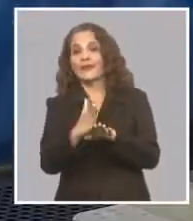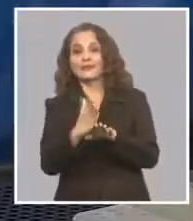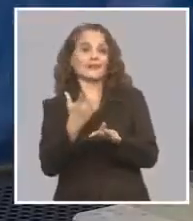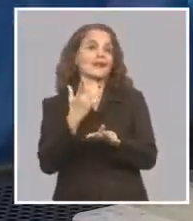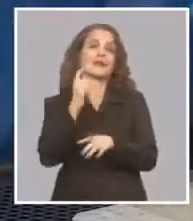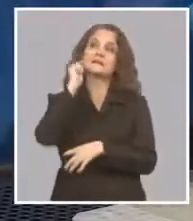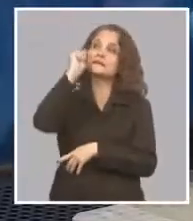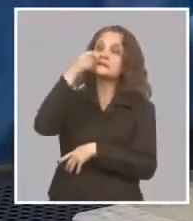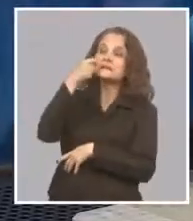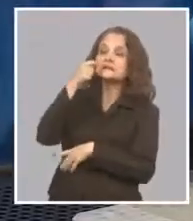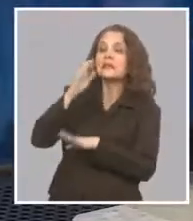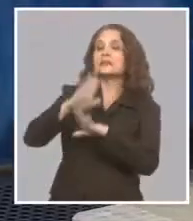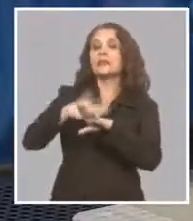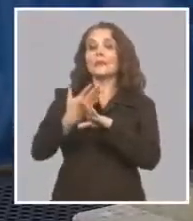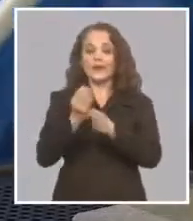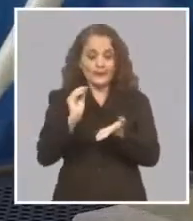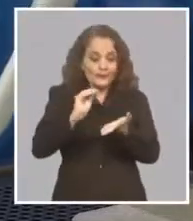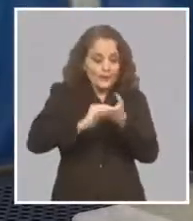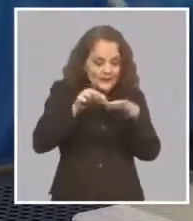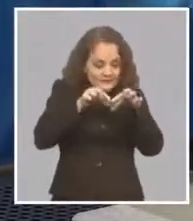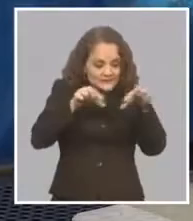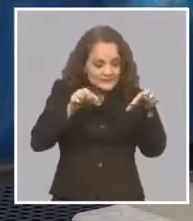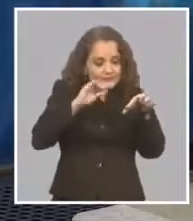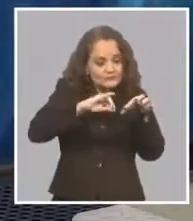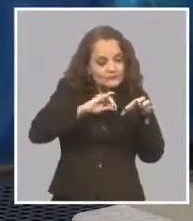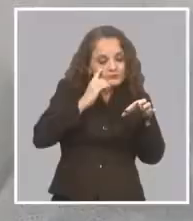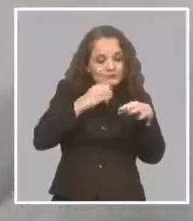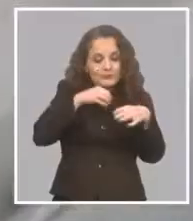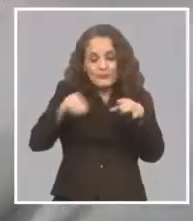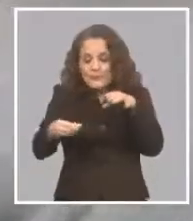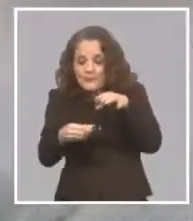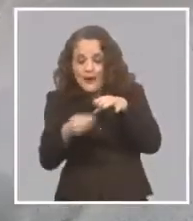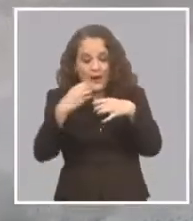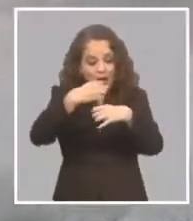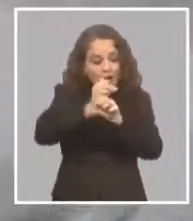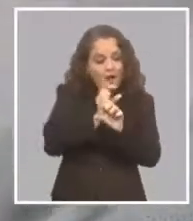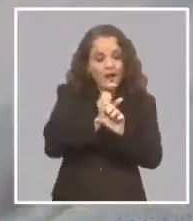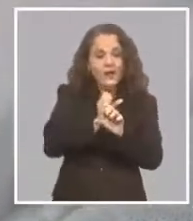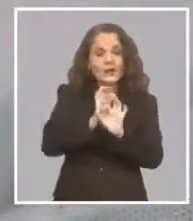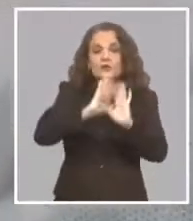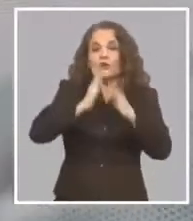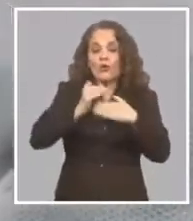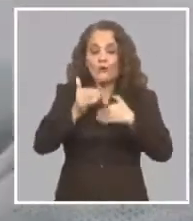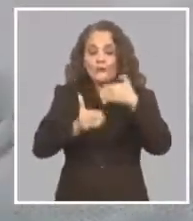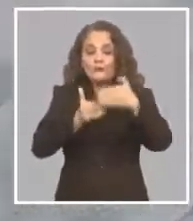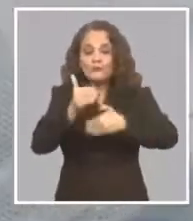Después de montar en las placas, leer en el equipo Es un procedimiento realmente largo